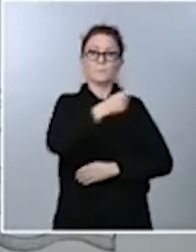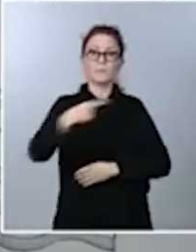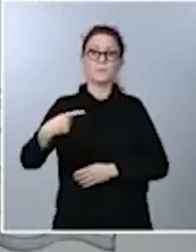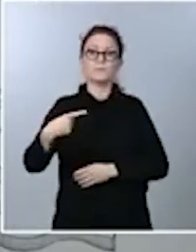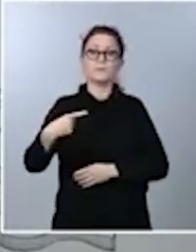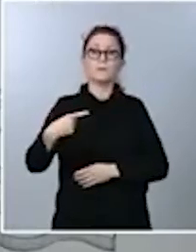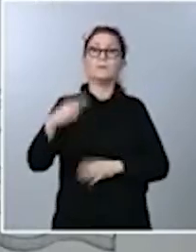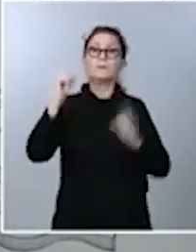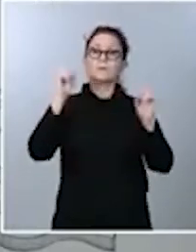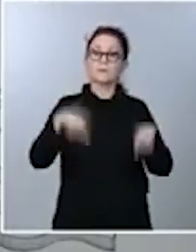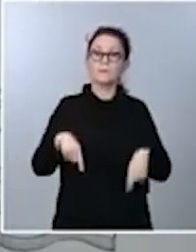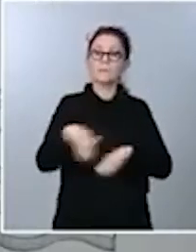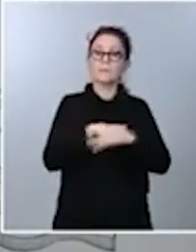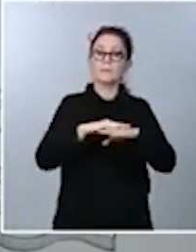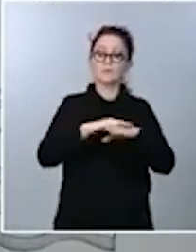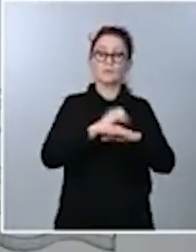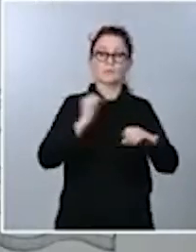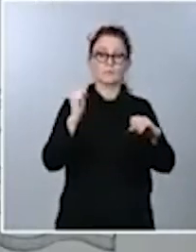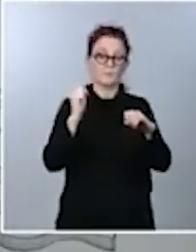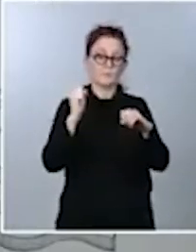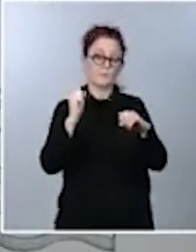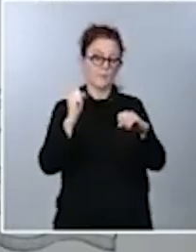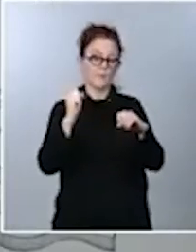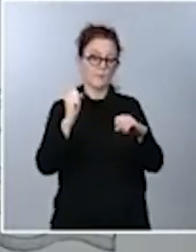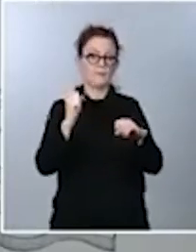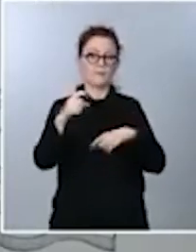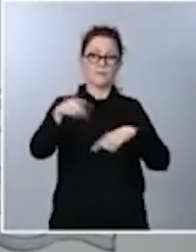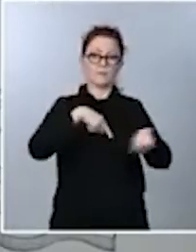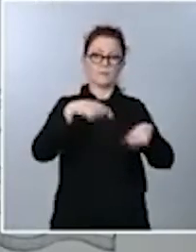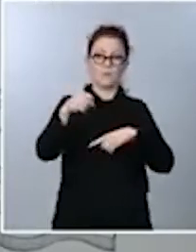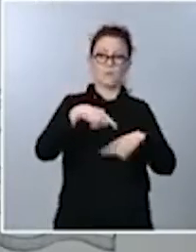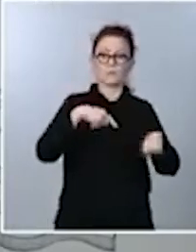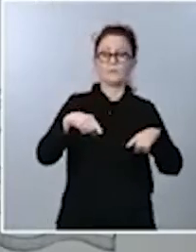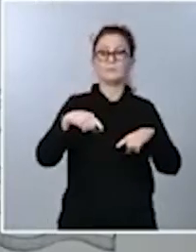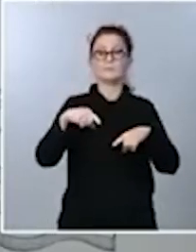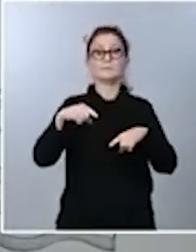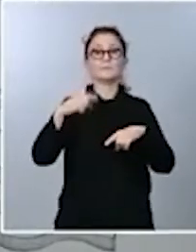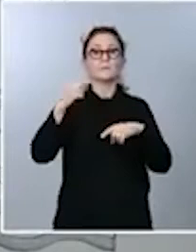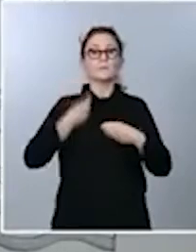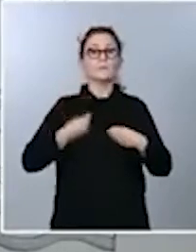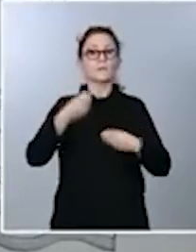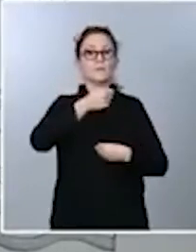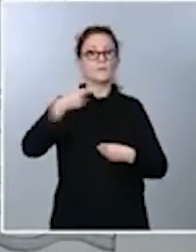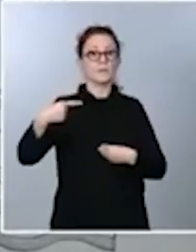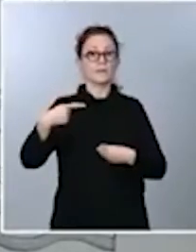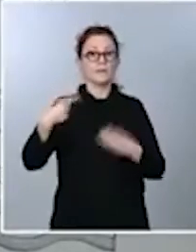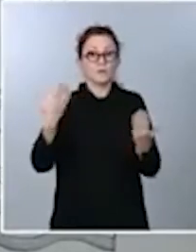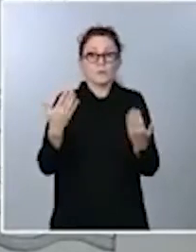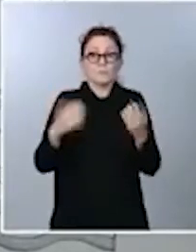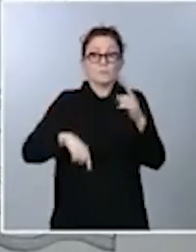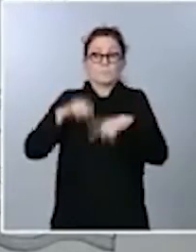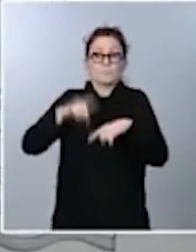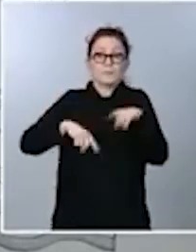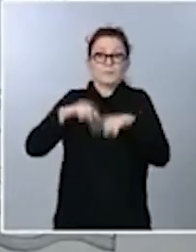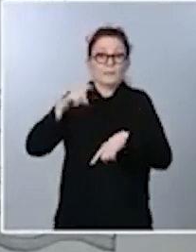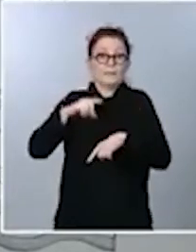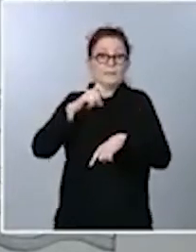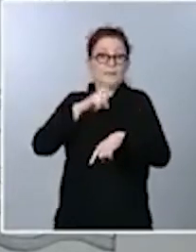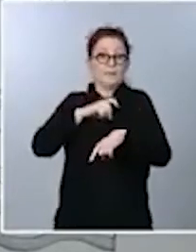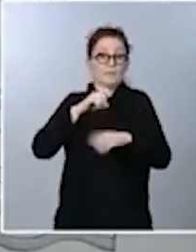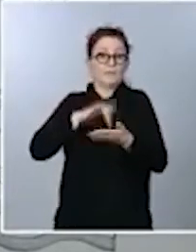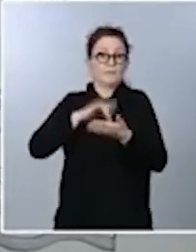Vivienda y Agenda Urbana justamente en esta ley y, por tanto, los ritmos se marcarán por los trabajos técnicos que acompañen esa ley.